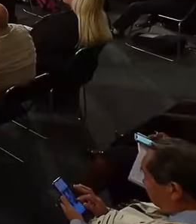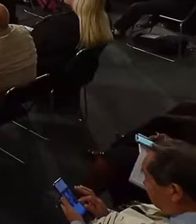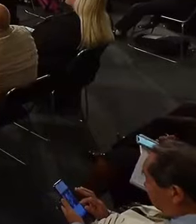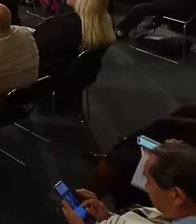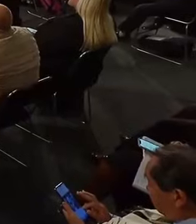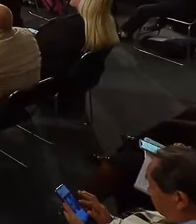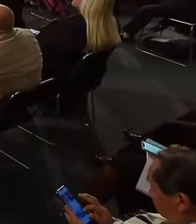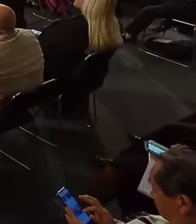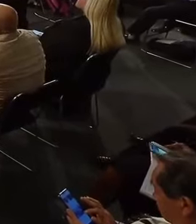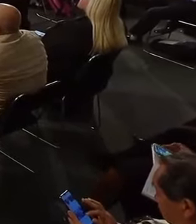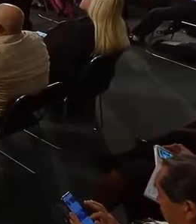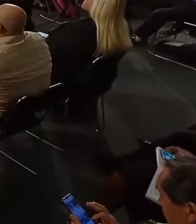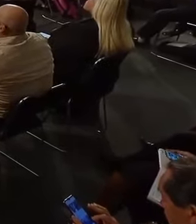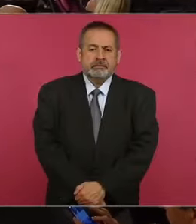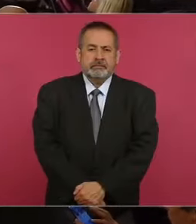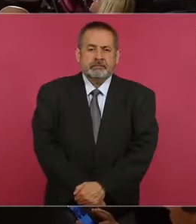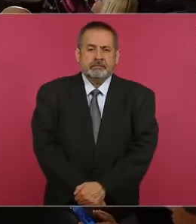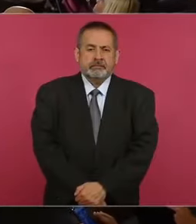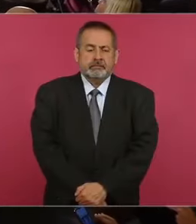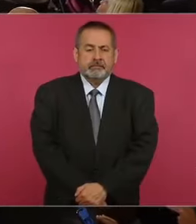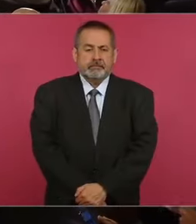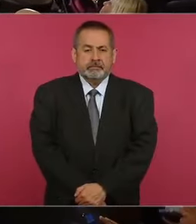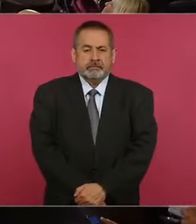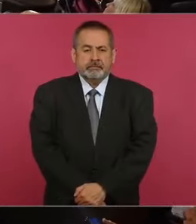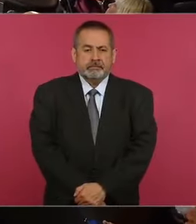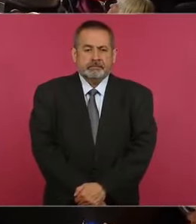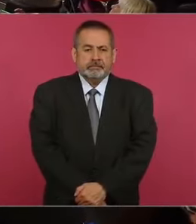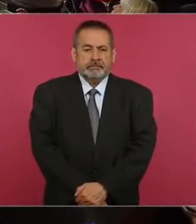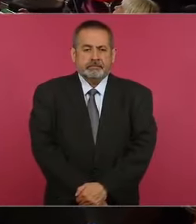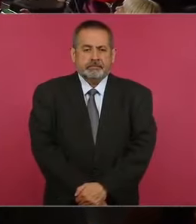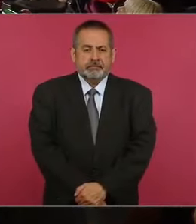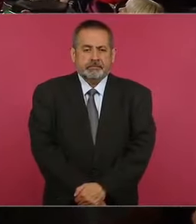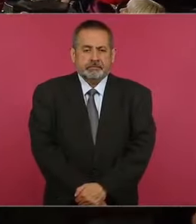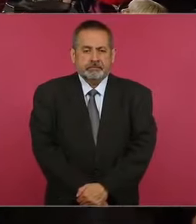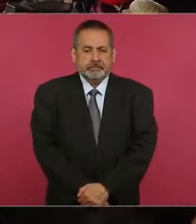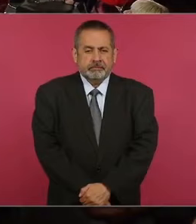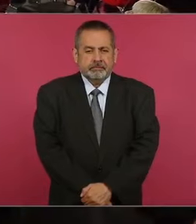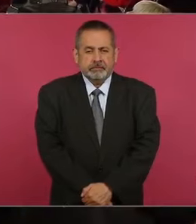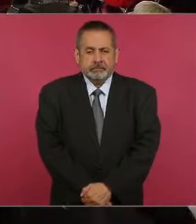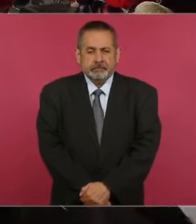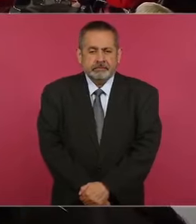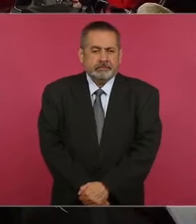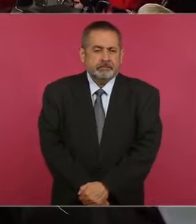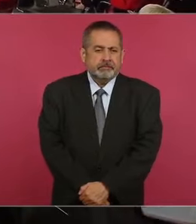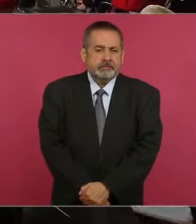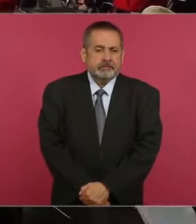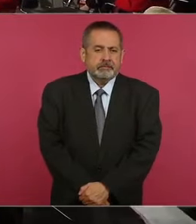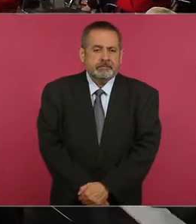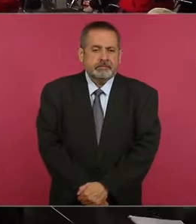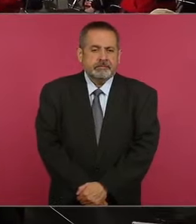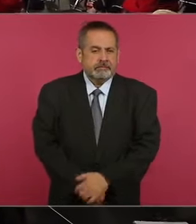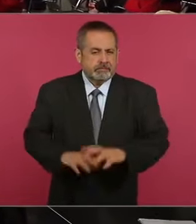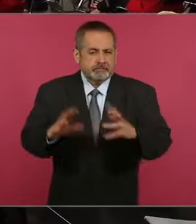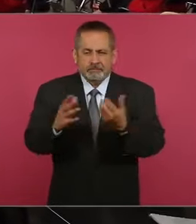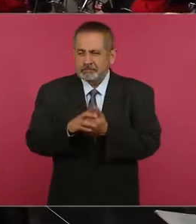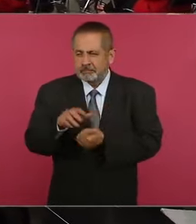960 mensuales, 16 mil,